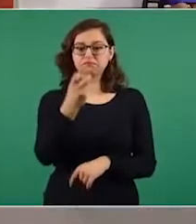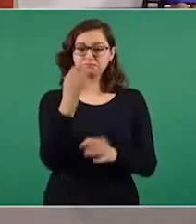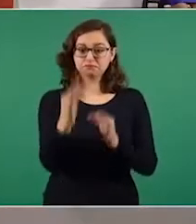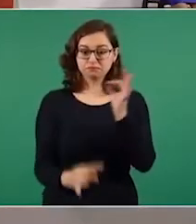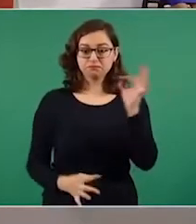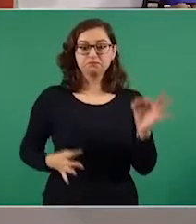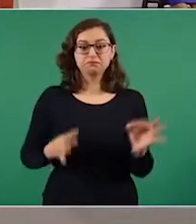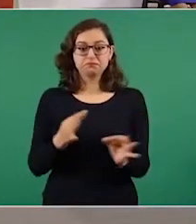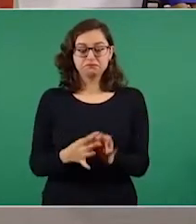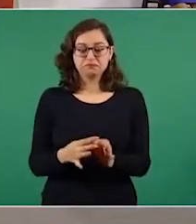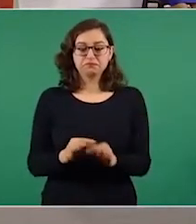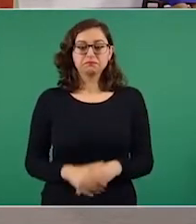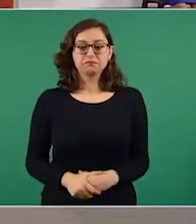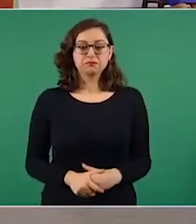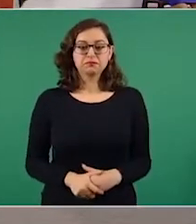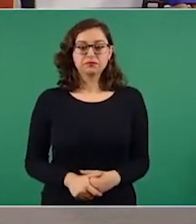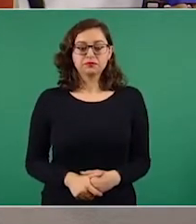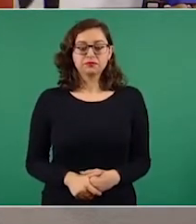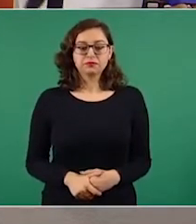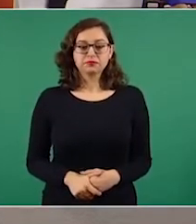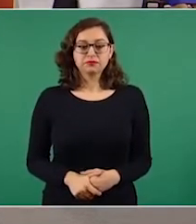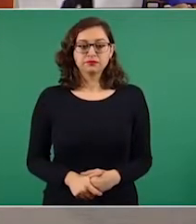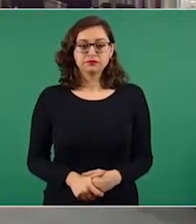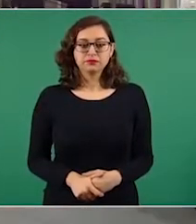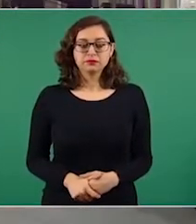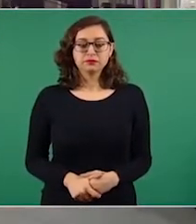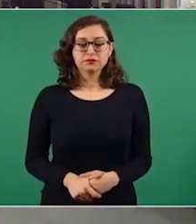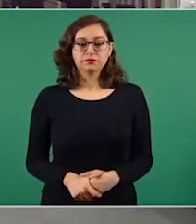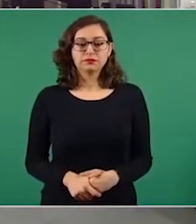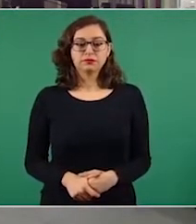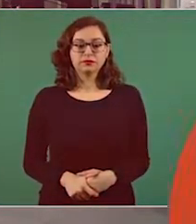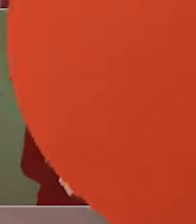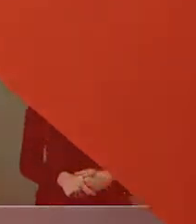presidente. Gracias. Gracias.